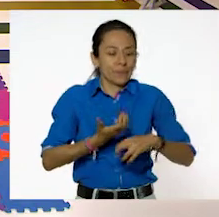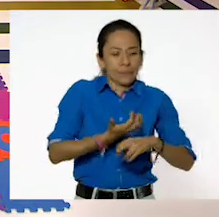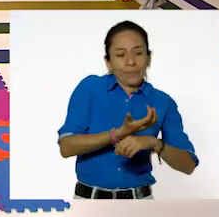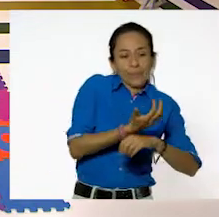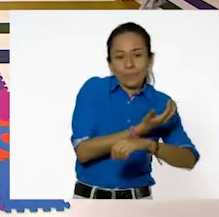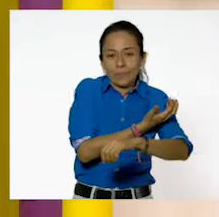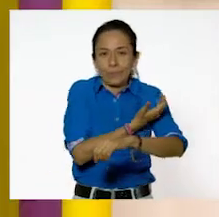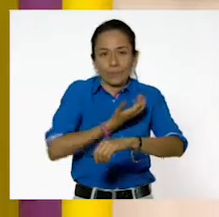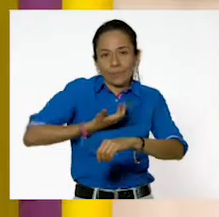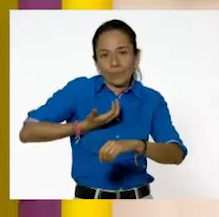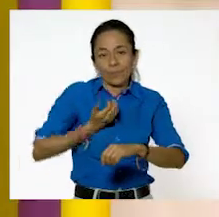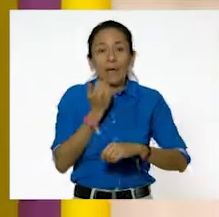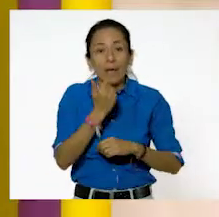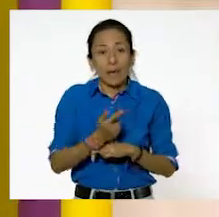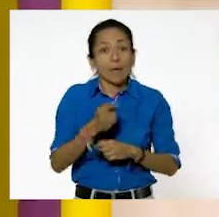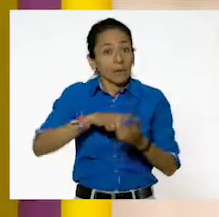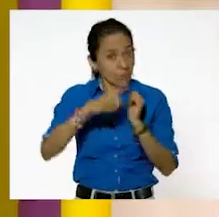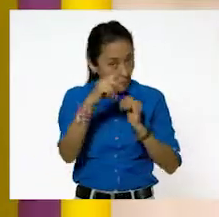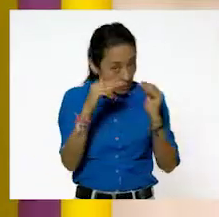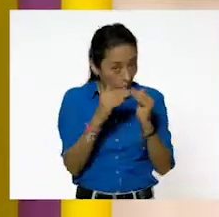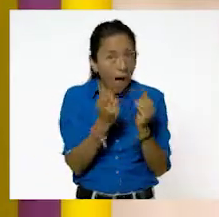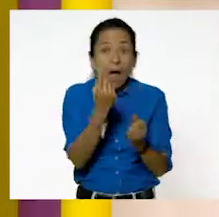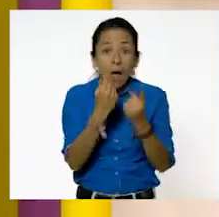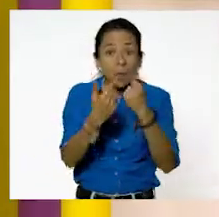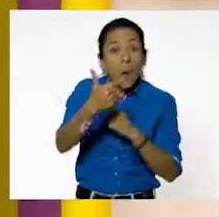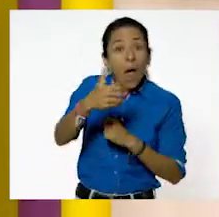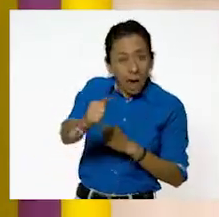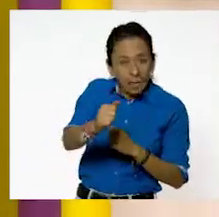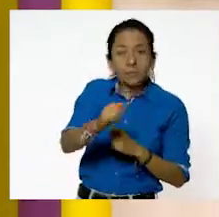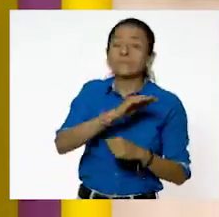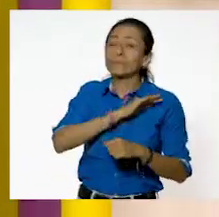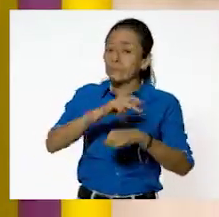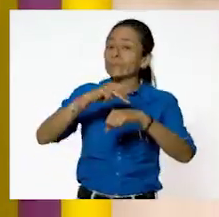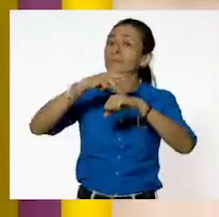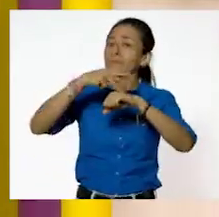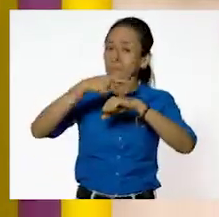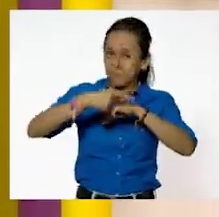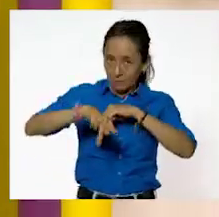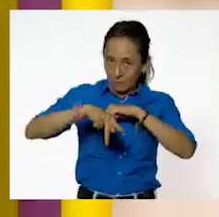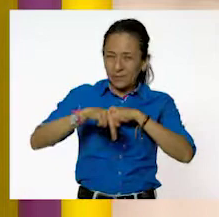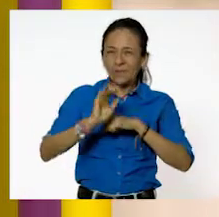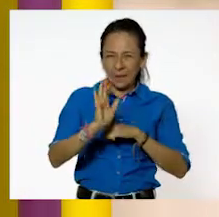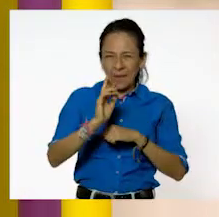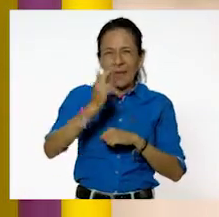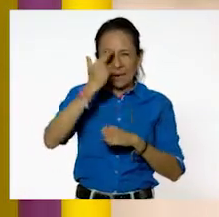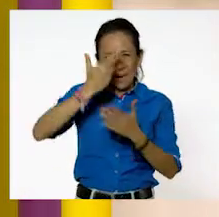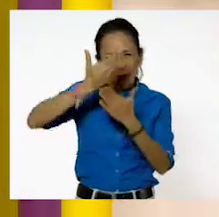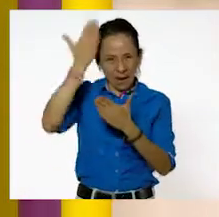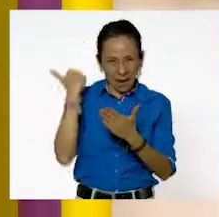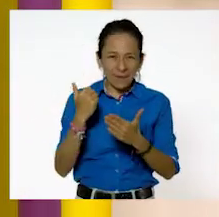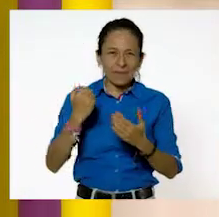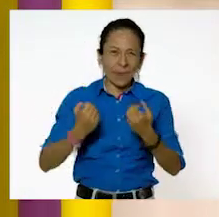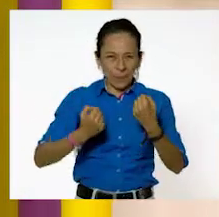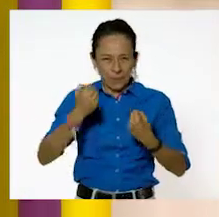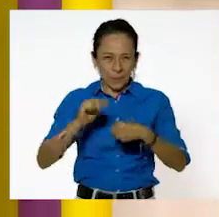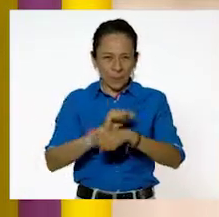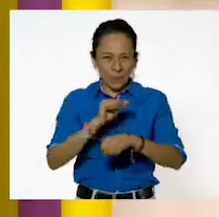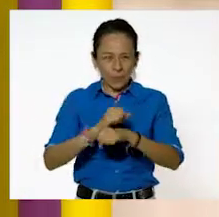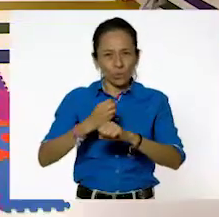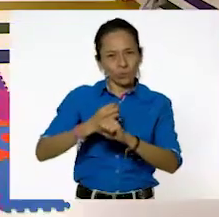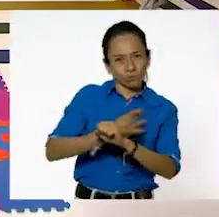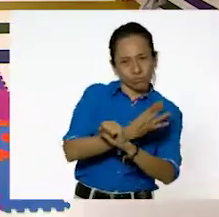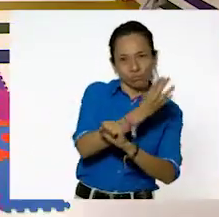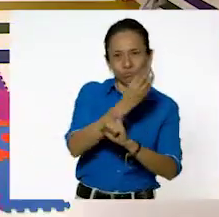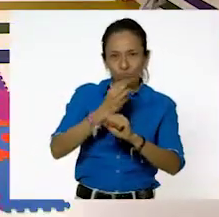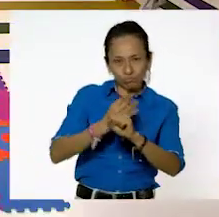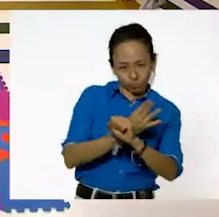con algunos gaseosos que pueden ser peligrosos. Ya lo habíamos visto, por ejemplo, con el humo que sale de los autos. Sí, es peligroso.